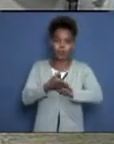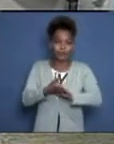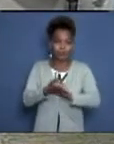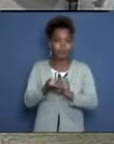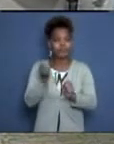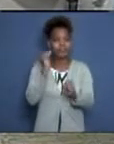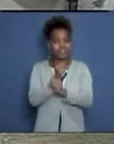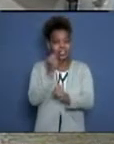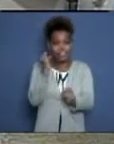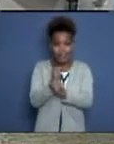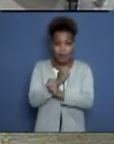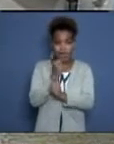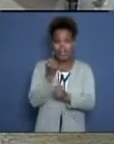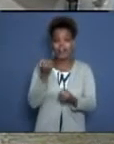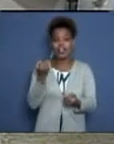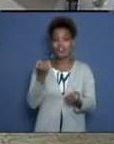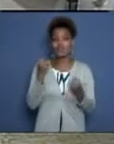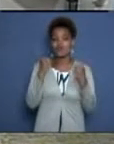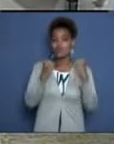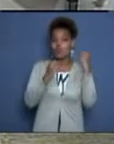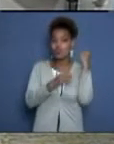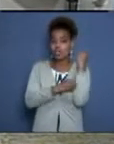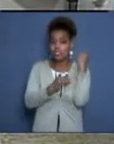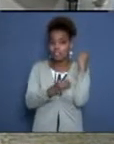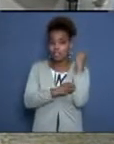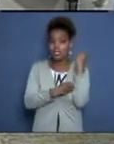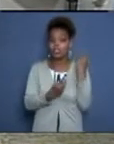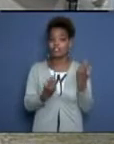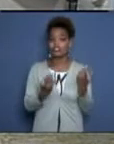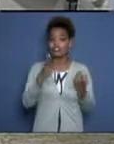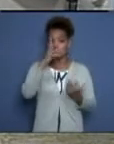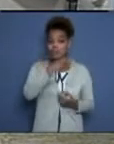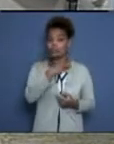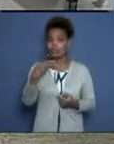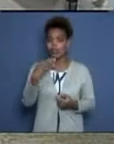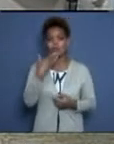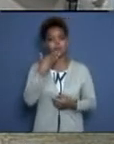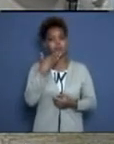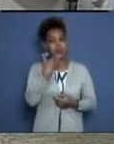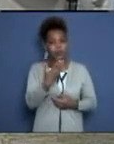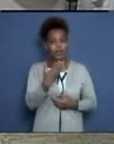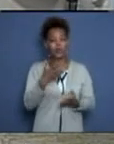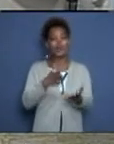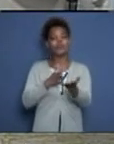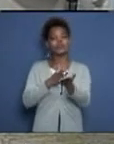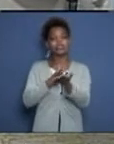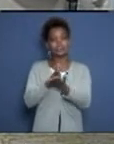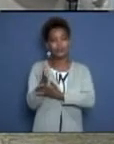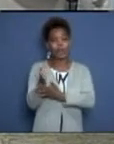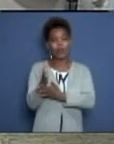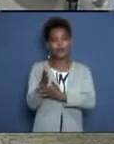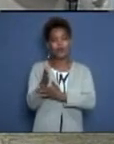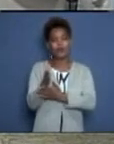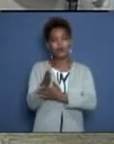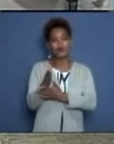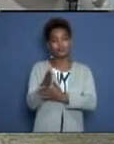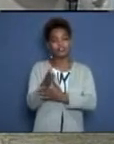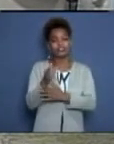intensamente en esta línea. Se han obtenido grandes resultados y se continúa con esta